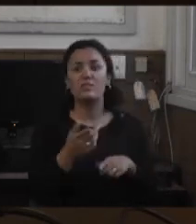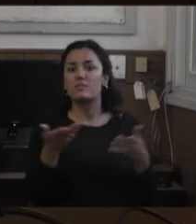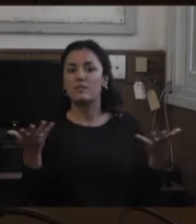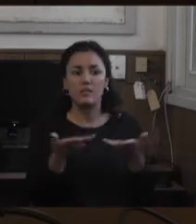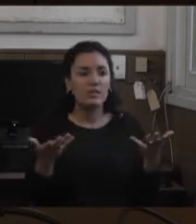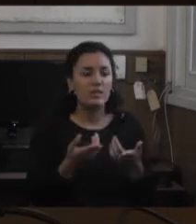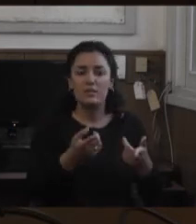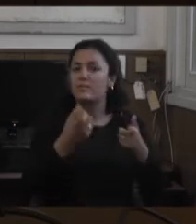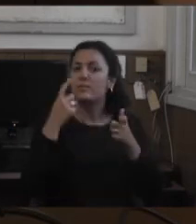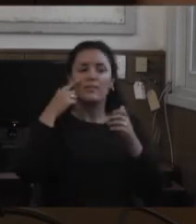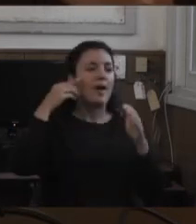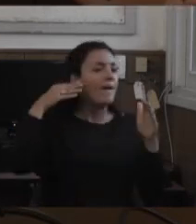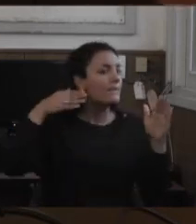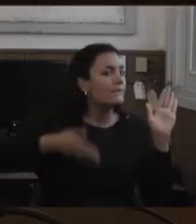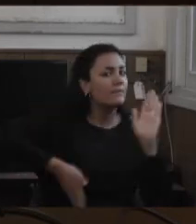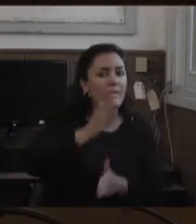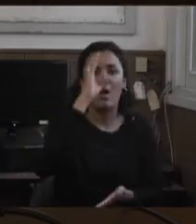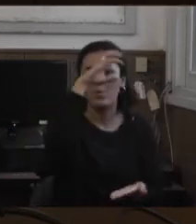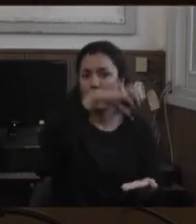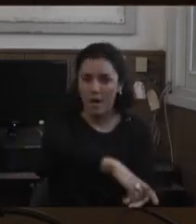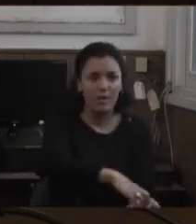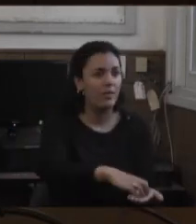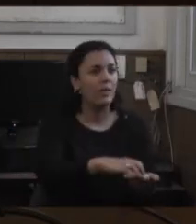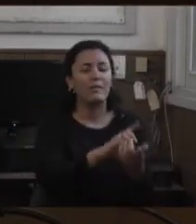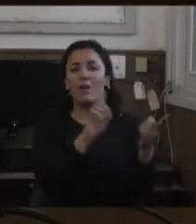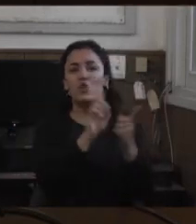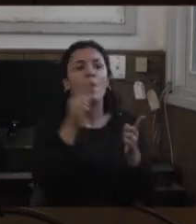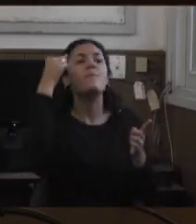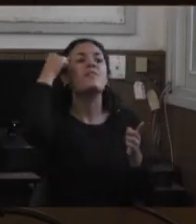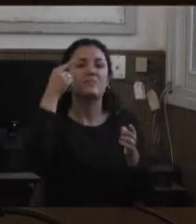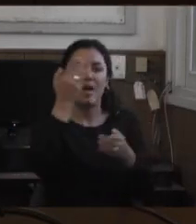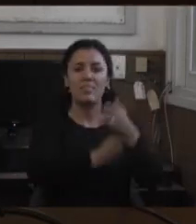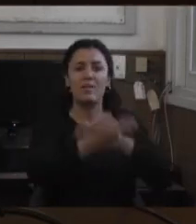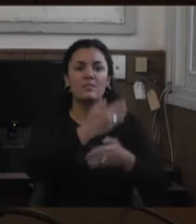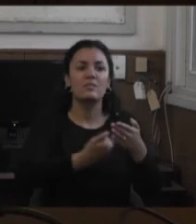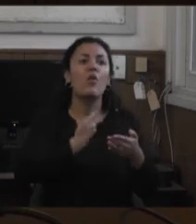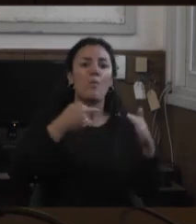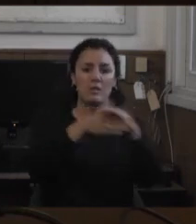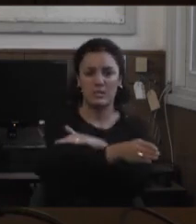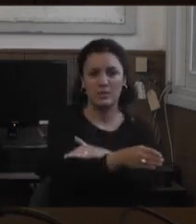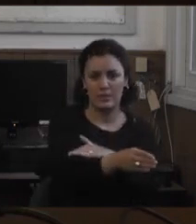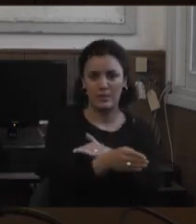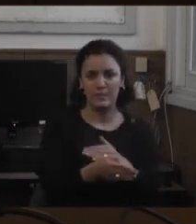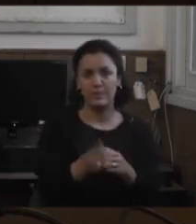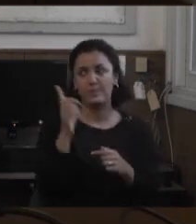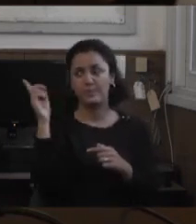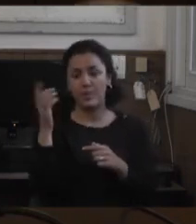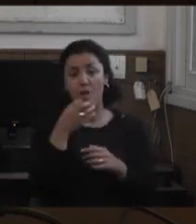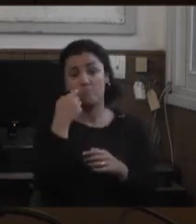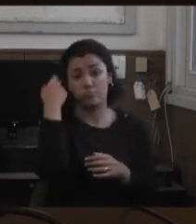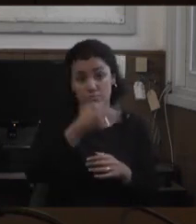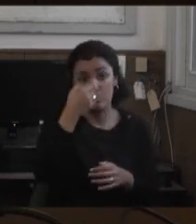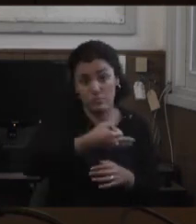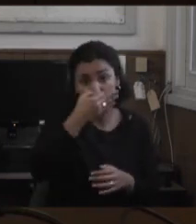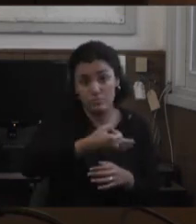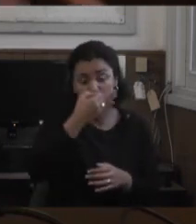zambullirse en los lugares que parecería que no son pensados en la discapacidad no sé estas son charlas vamos con un